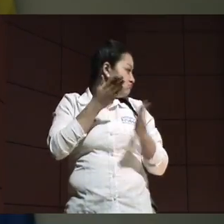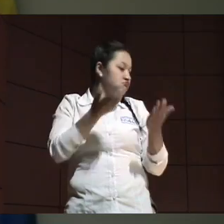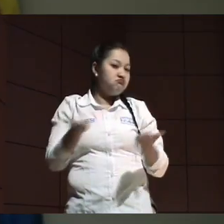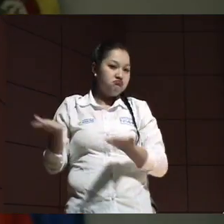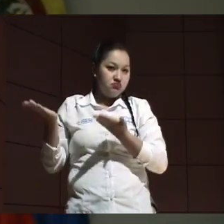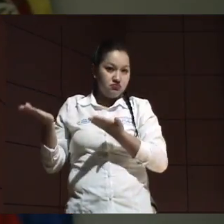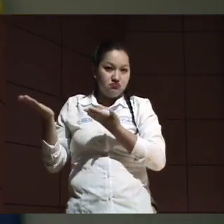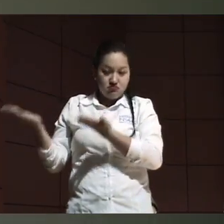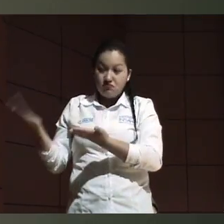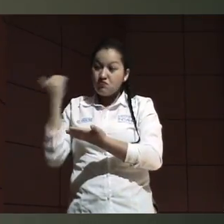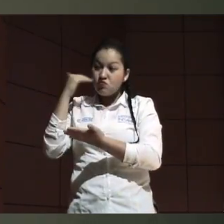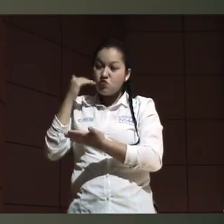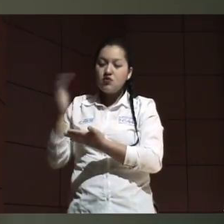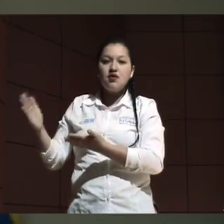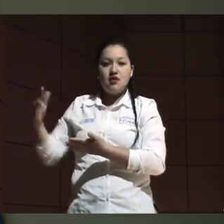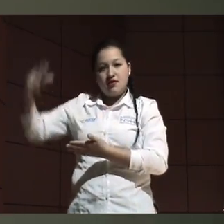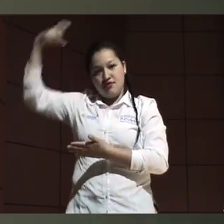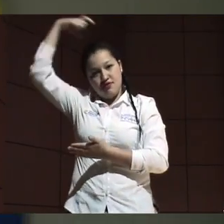enfermedad.